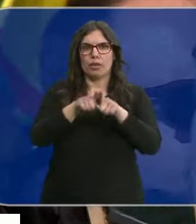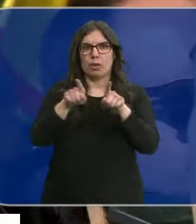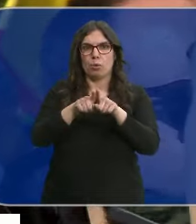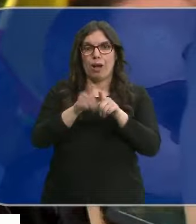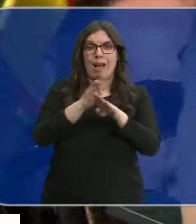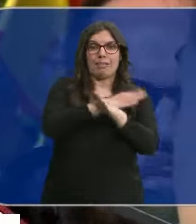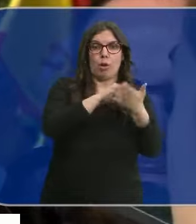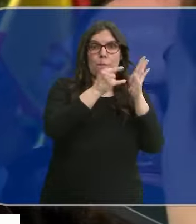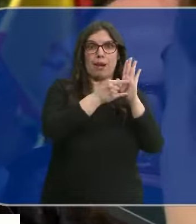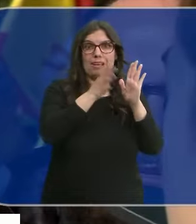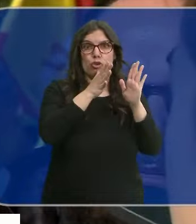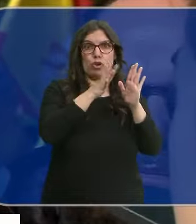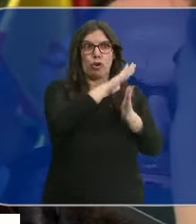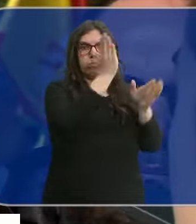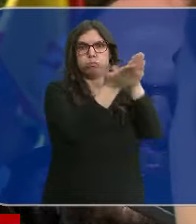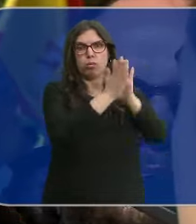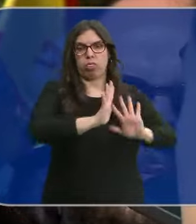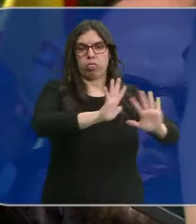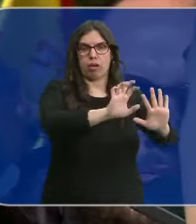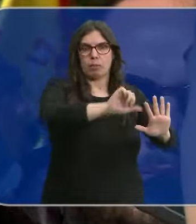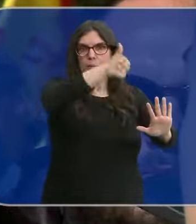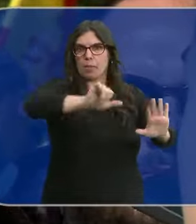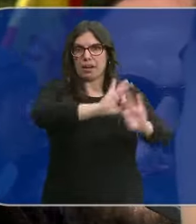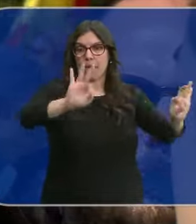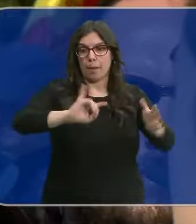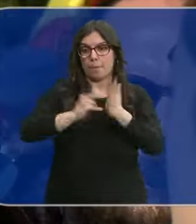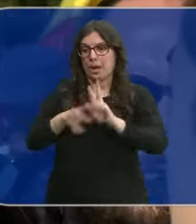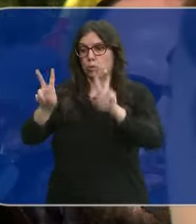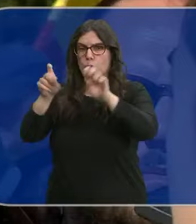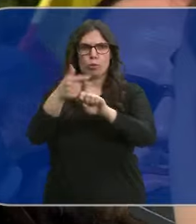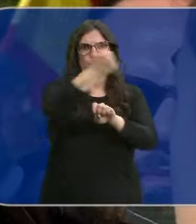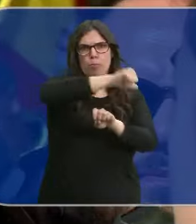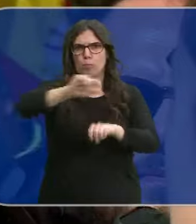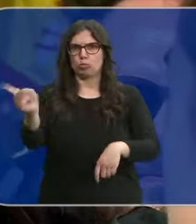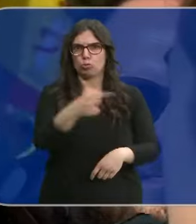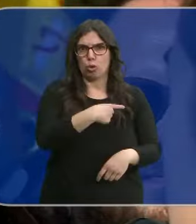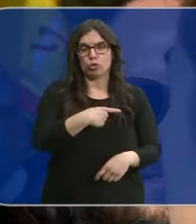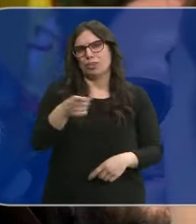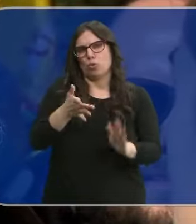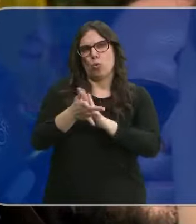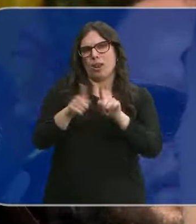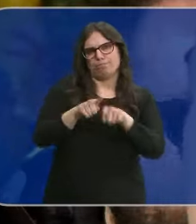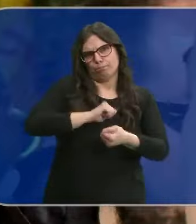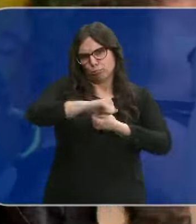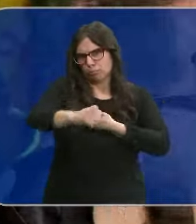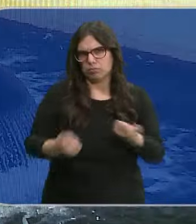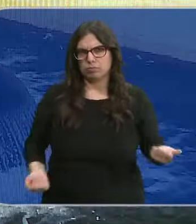con el anterior plan hidrológico, no resolverlos, aprobar el nuevo plan hidrológico y denegarlos todos. Eso está hecho a mala fe.